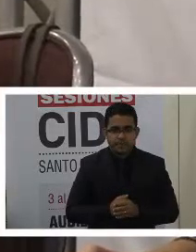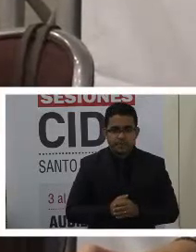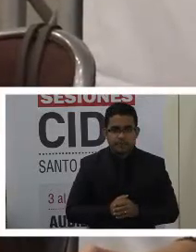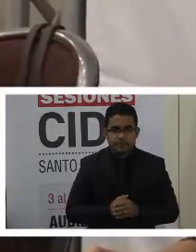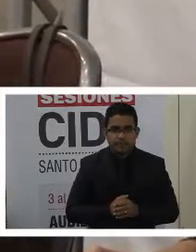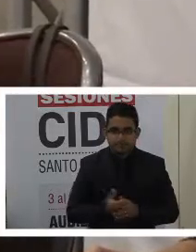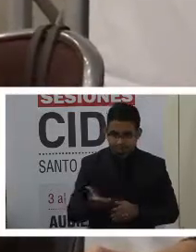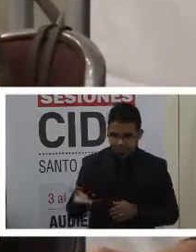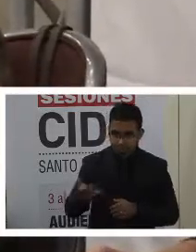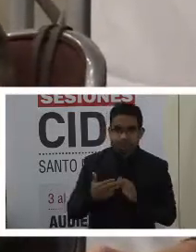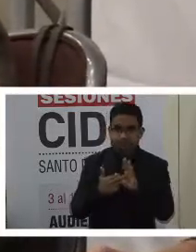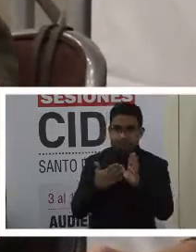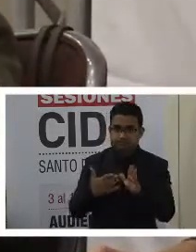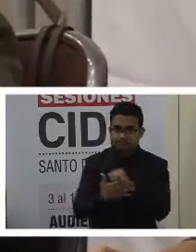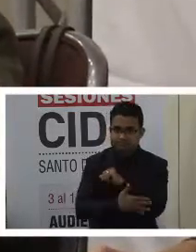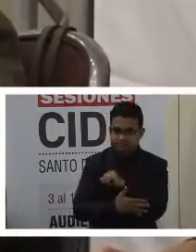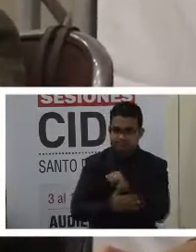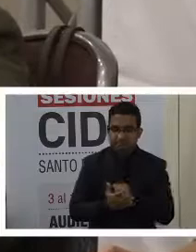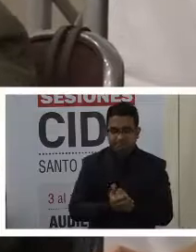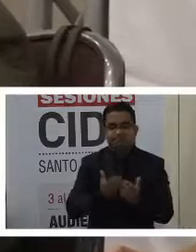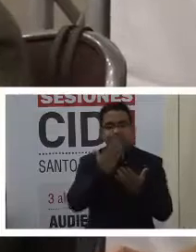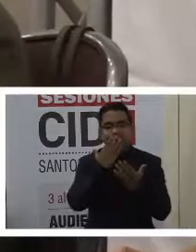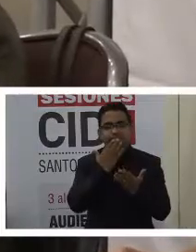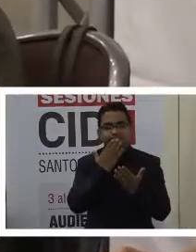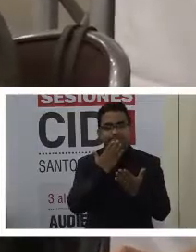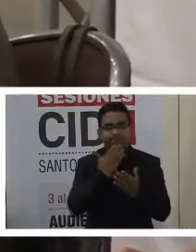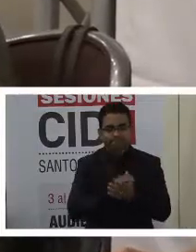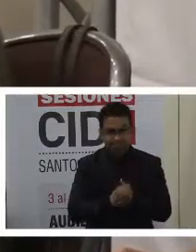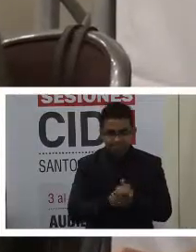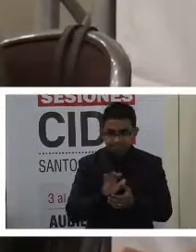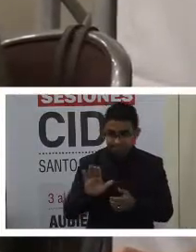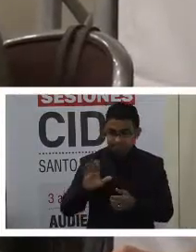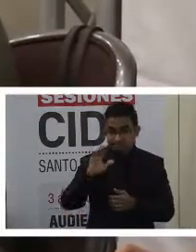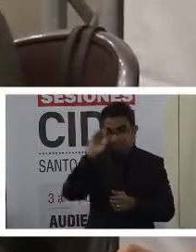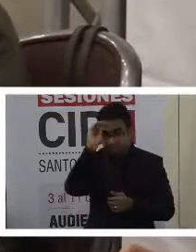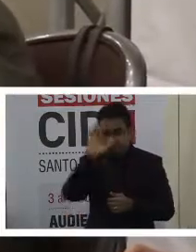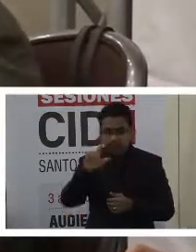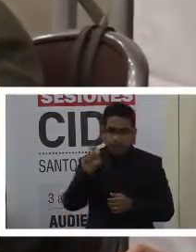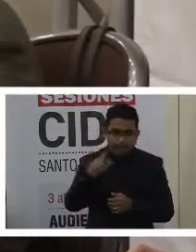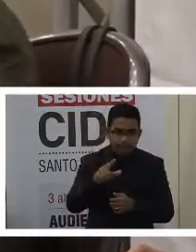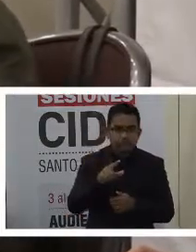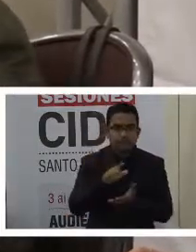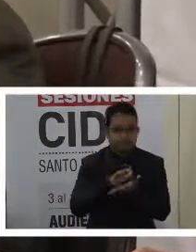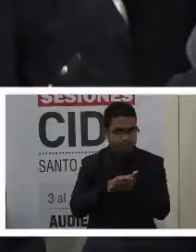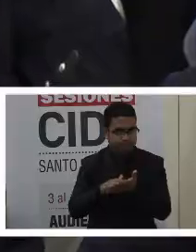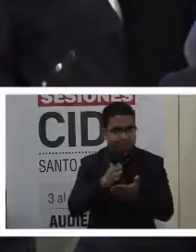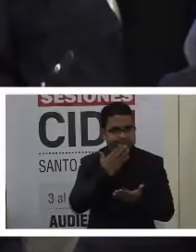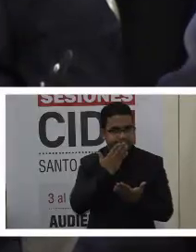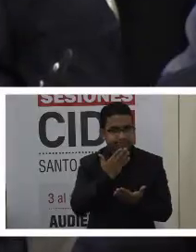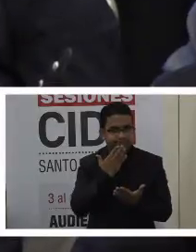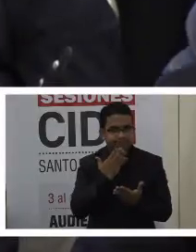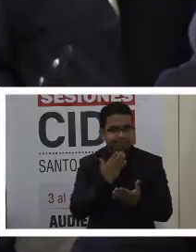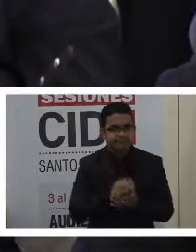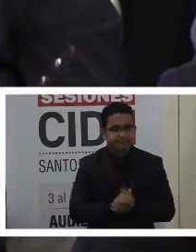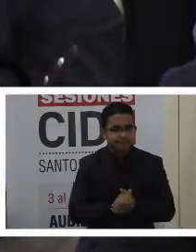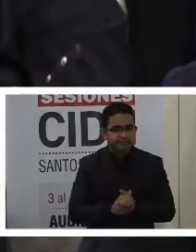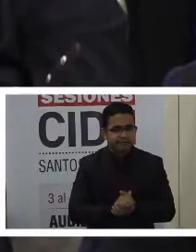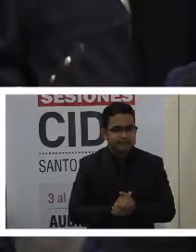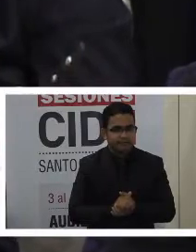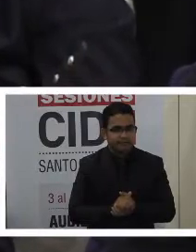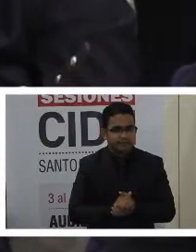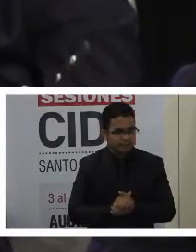Muchas gracias, Vicepresidente, comisionados, por sus comentarios, sus preguntas, igual a las organizaciones de la sociedad civil.